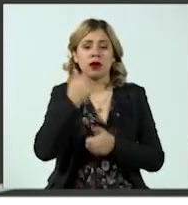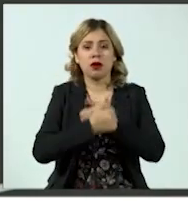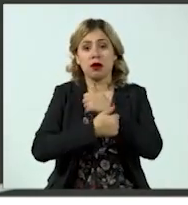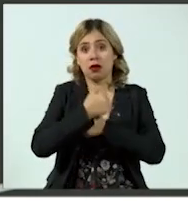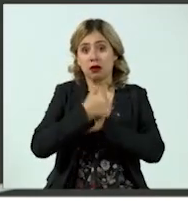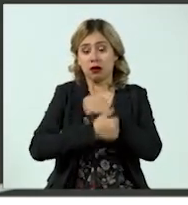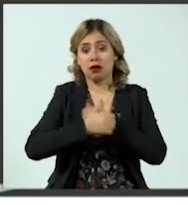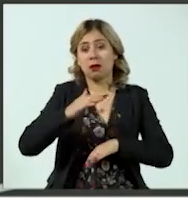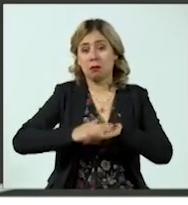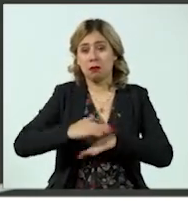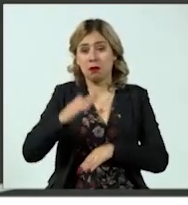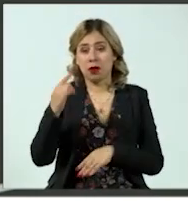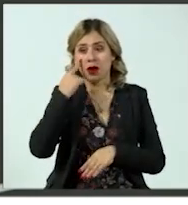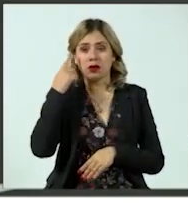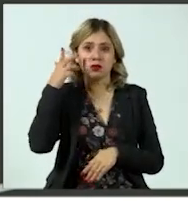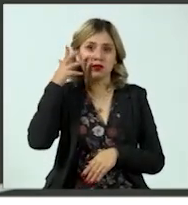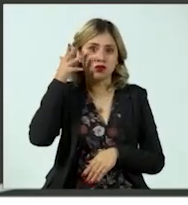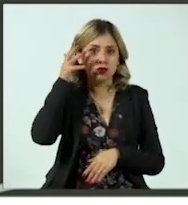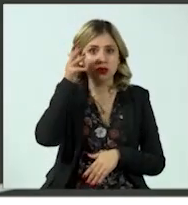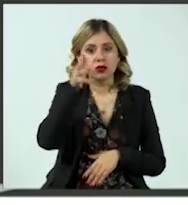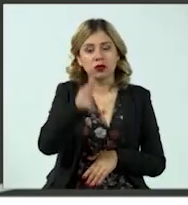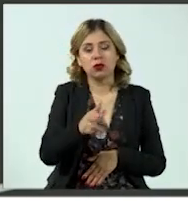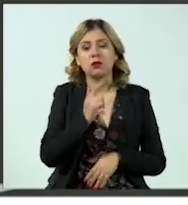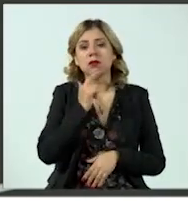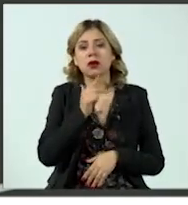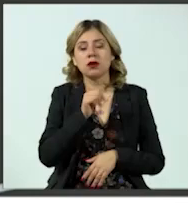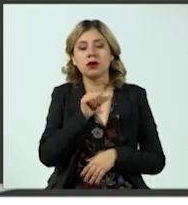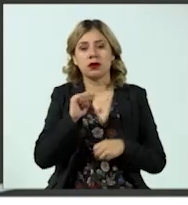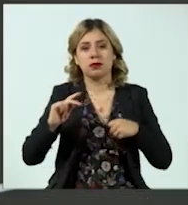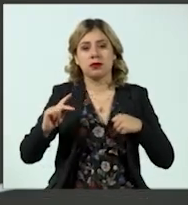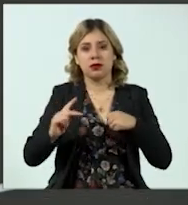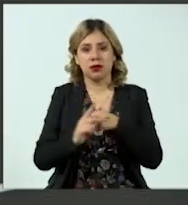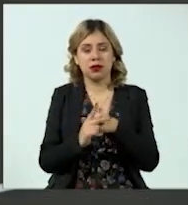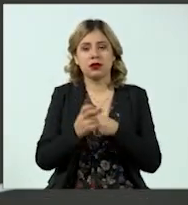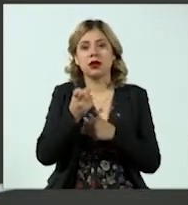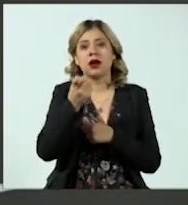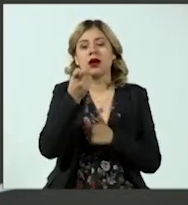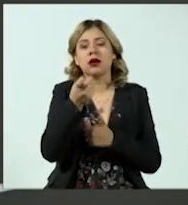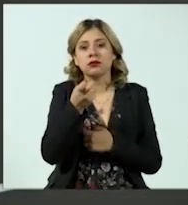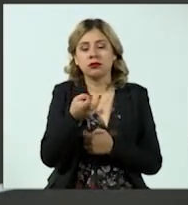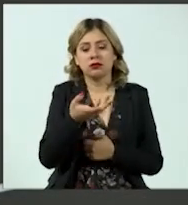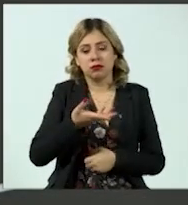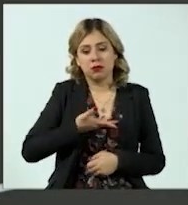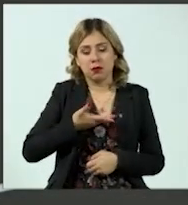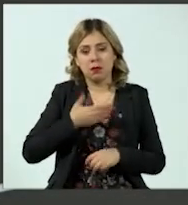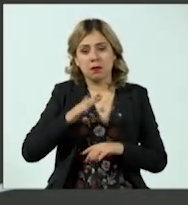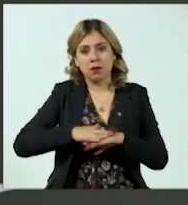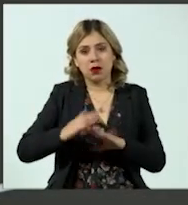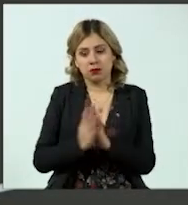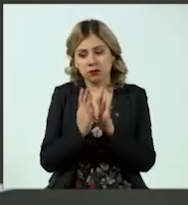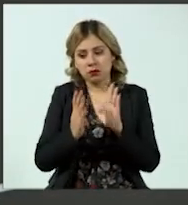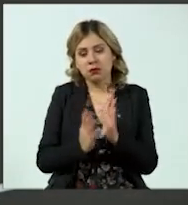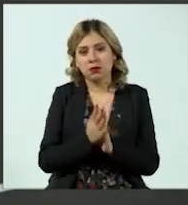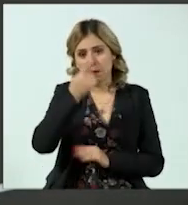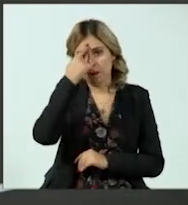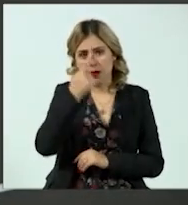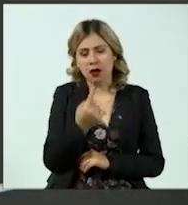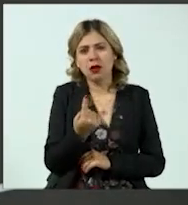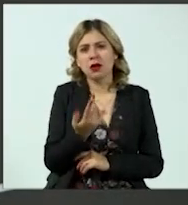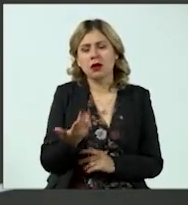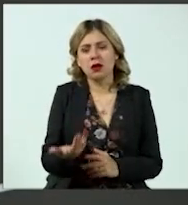que tienen mayor futuro y remuneración en nuestro país. Es donde más competencia hay porque